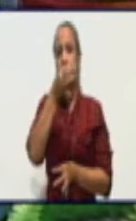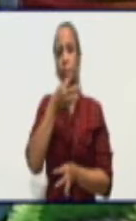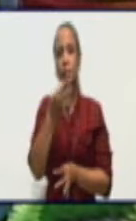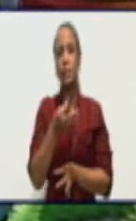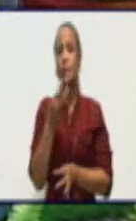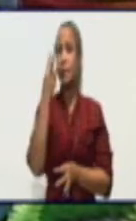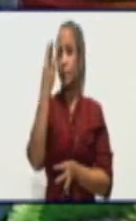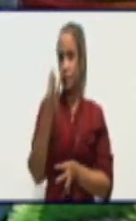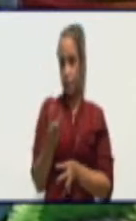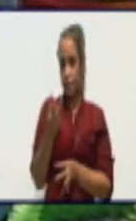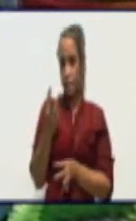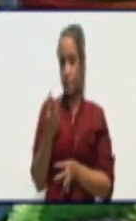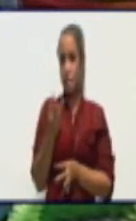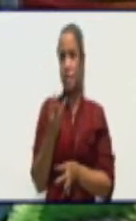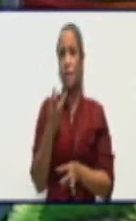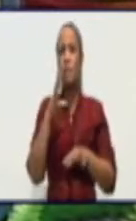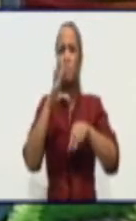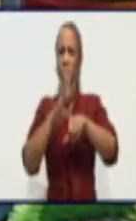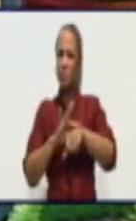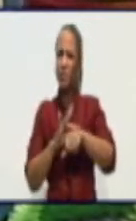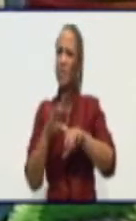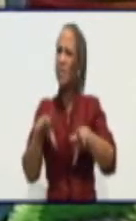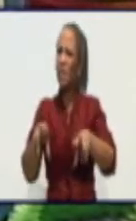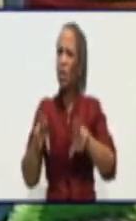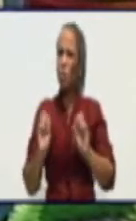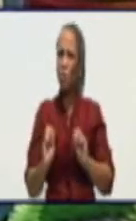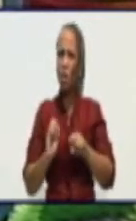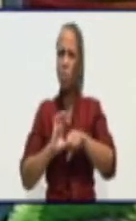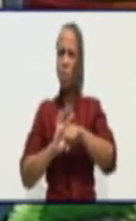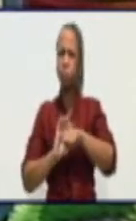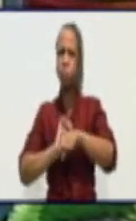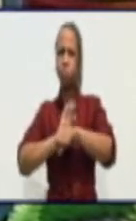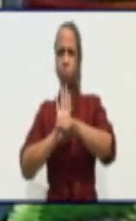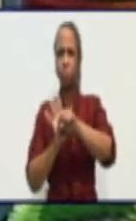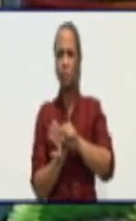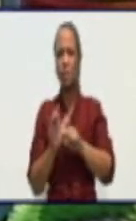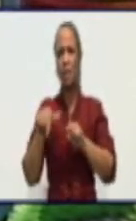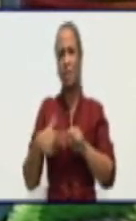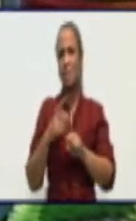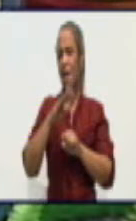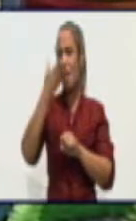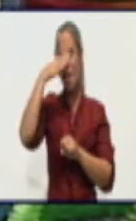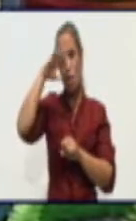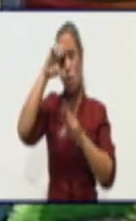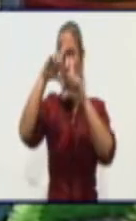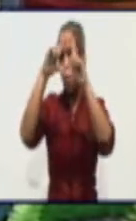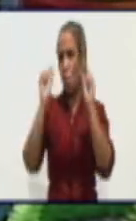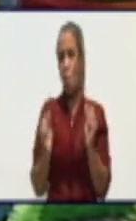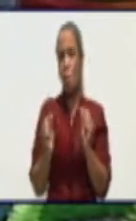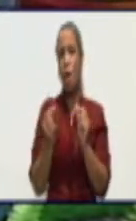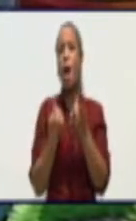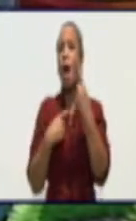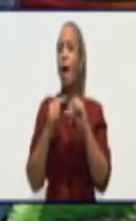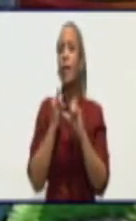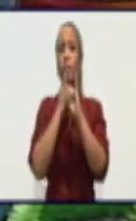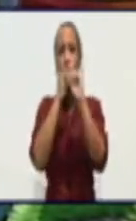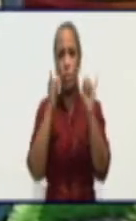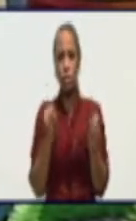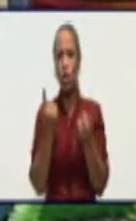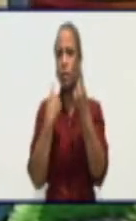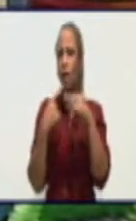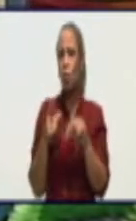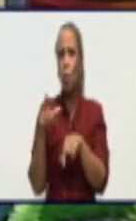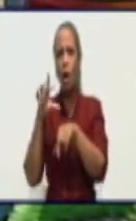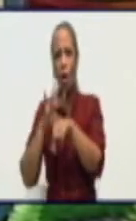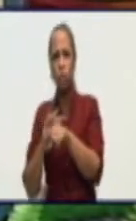cepas del nuevo coronavirus que ya circulan en Cuba hay información de que alguna de esas cepas esté